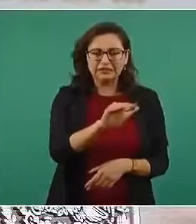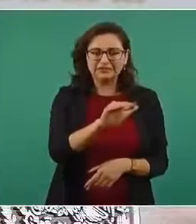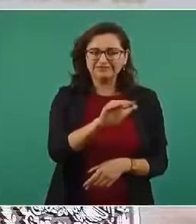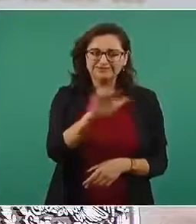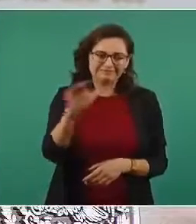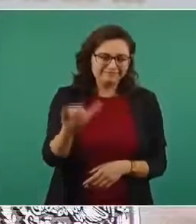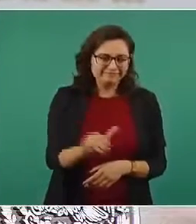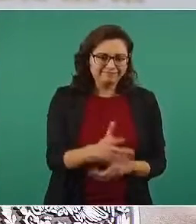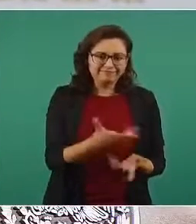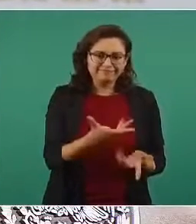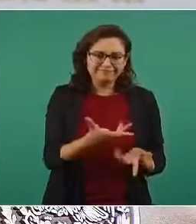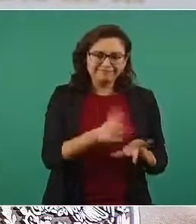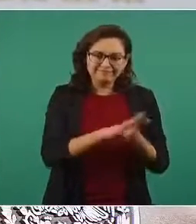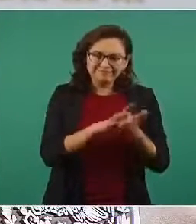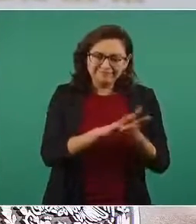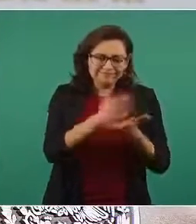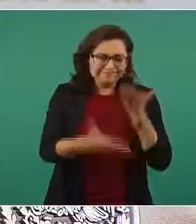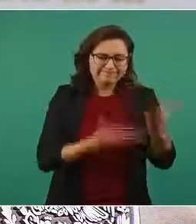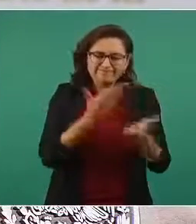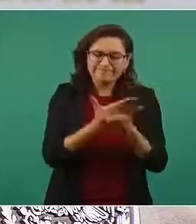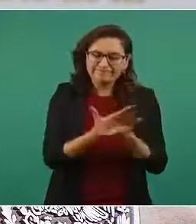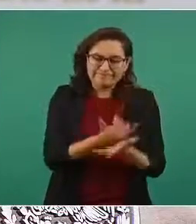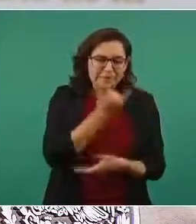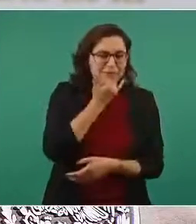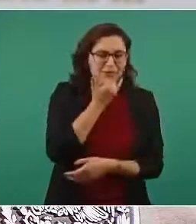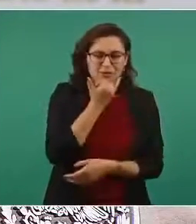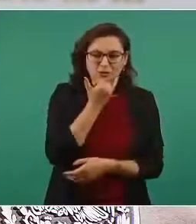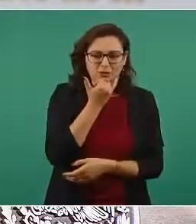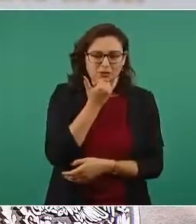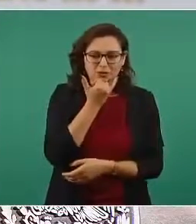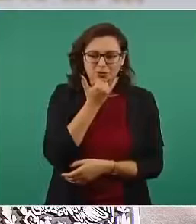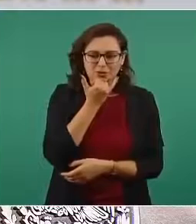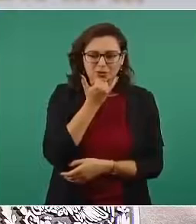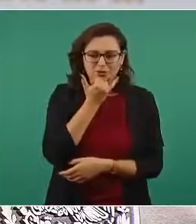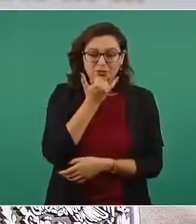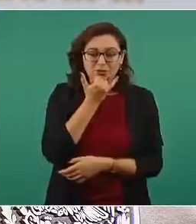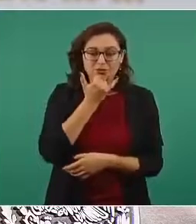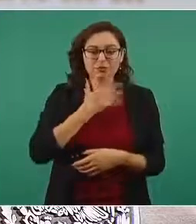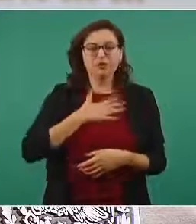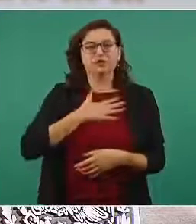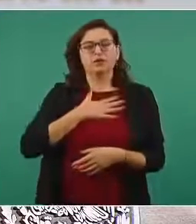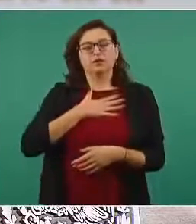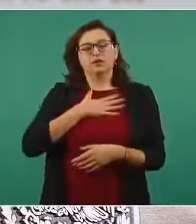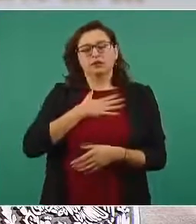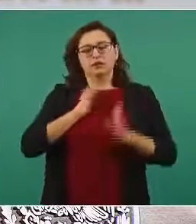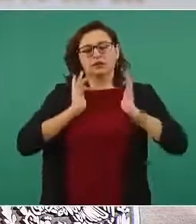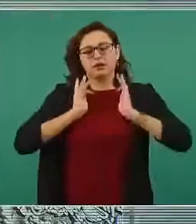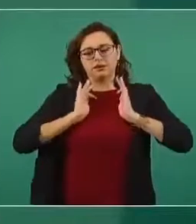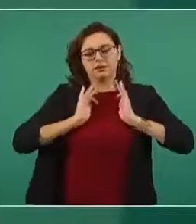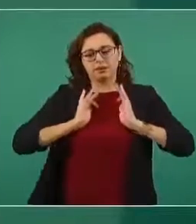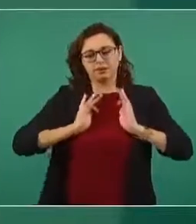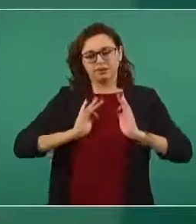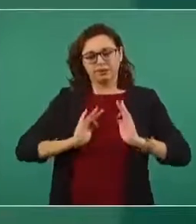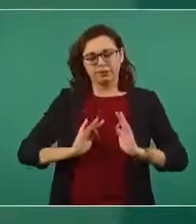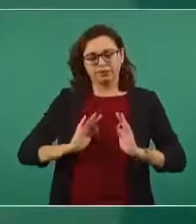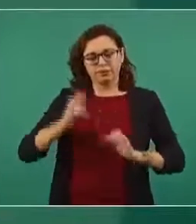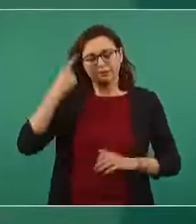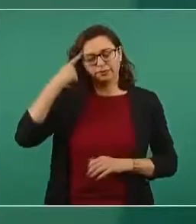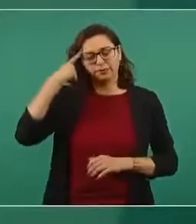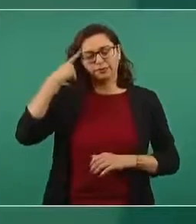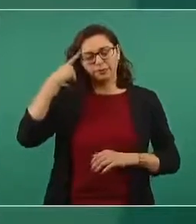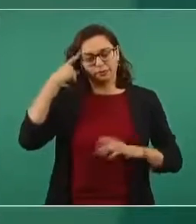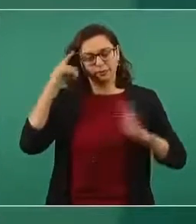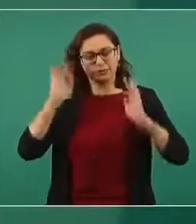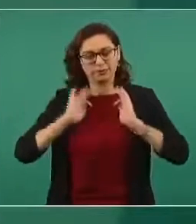y ofrecerle disculpas para estar bien conmigo mismo